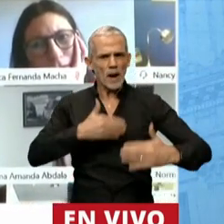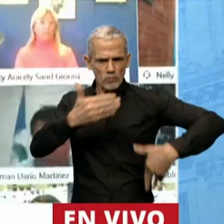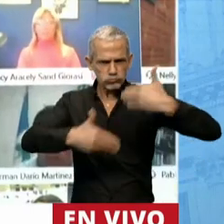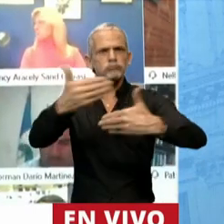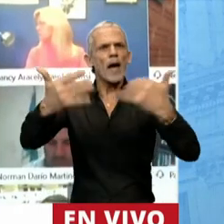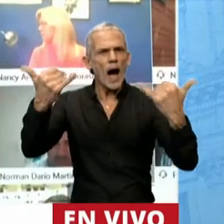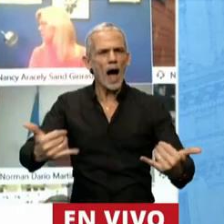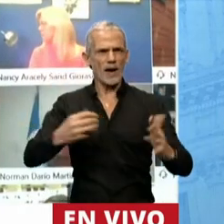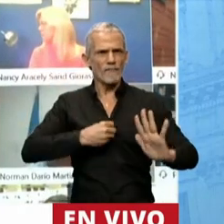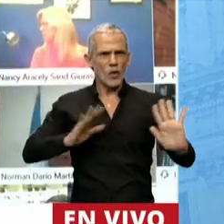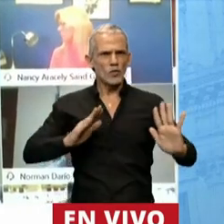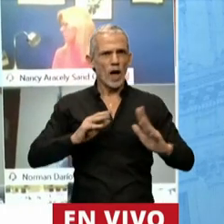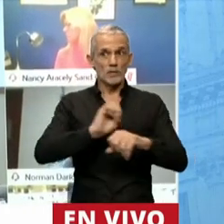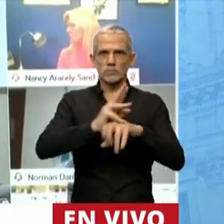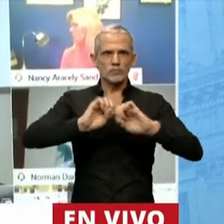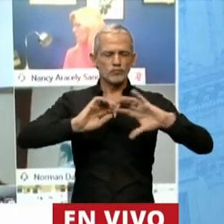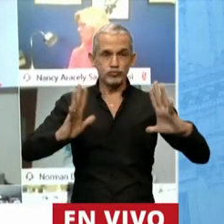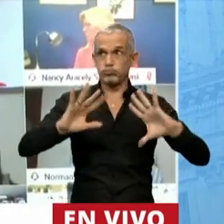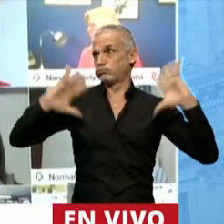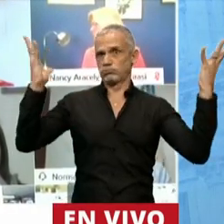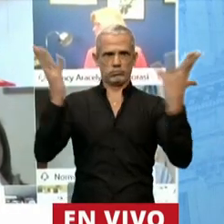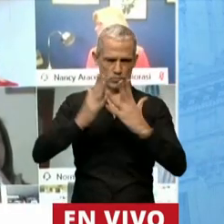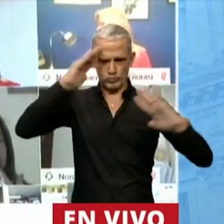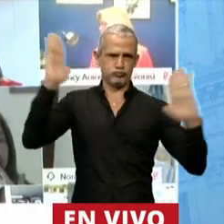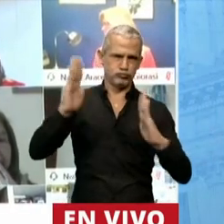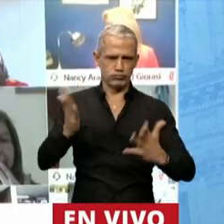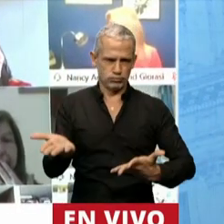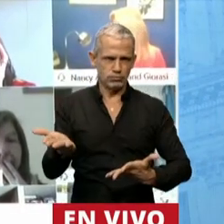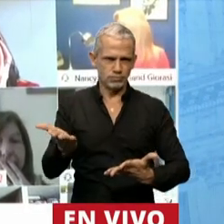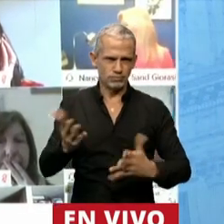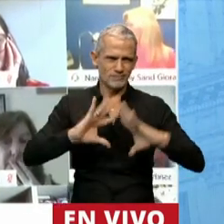adelante, una pandemia que ha golpeado al mundo, que tiene al mundo de rodillas.